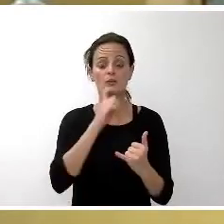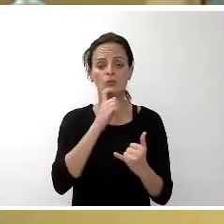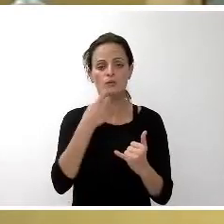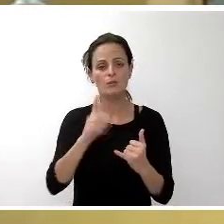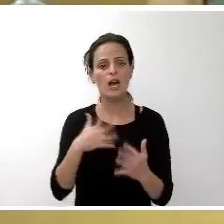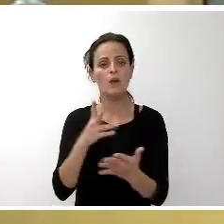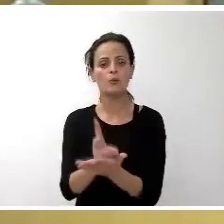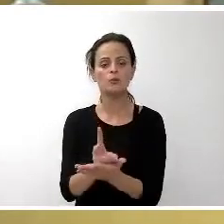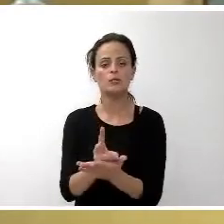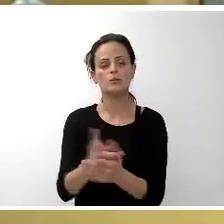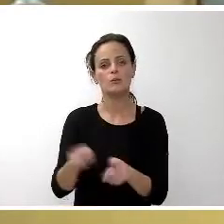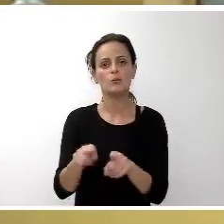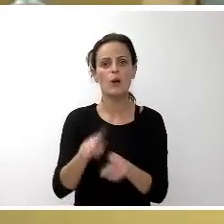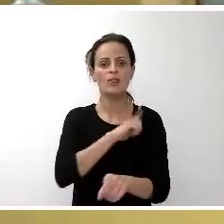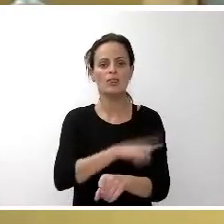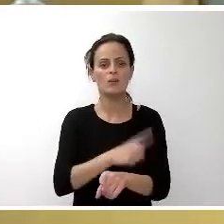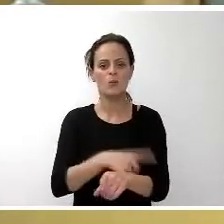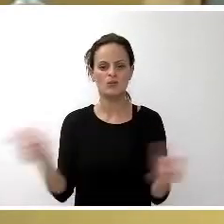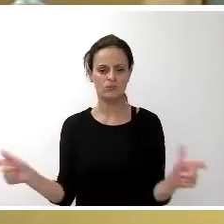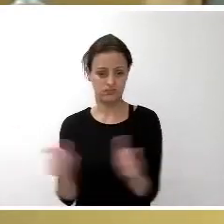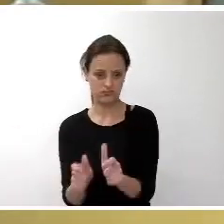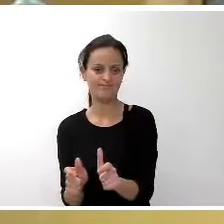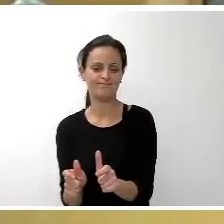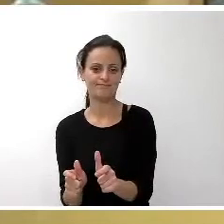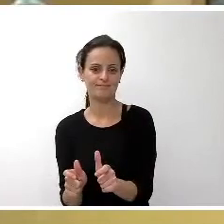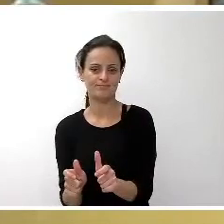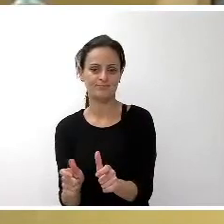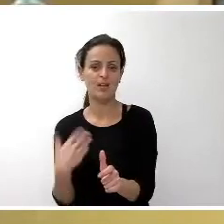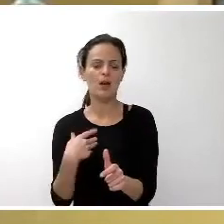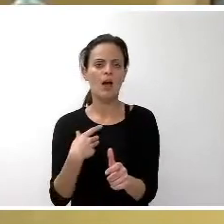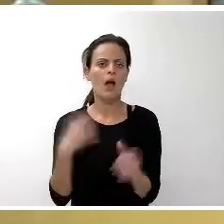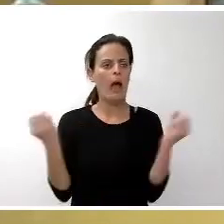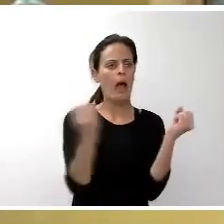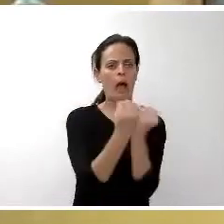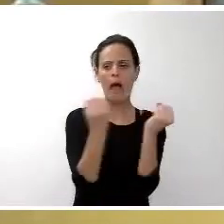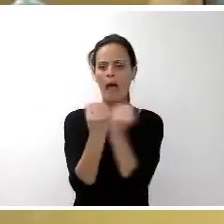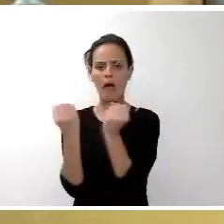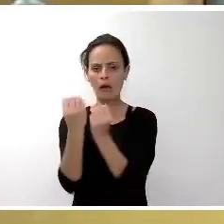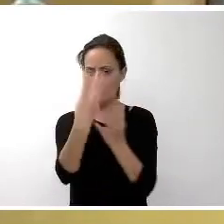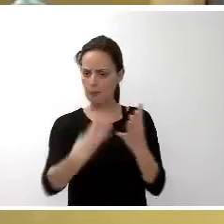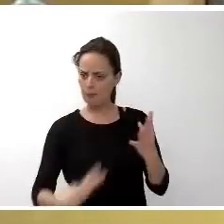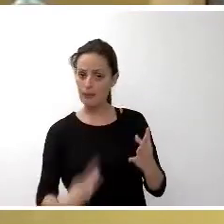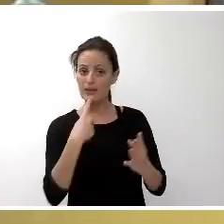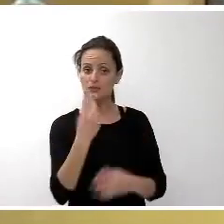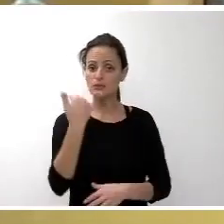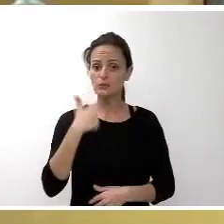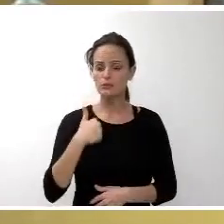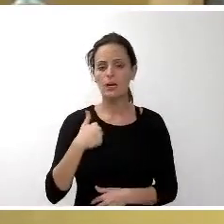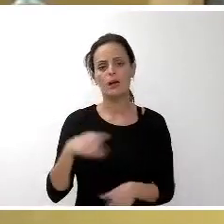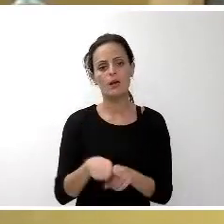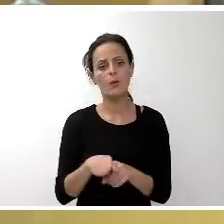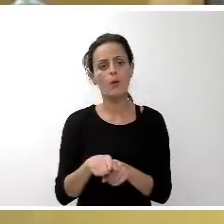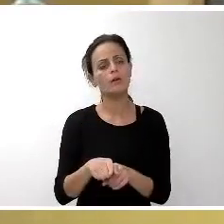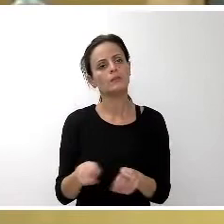con los deportes minoritarios. Con todas estas acciones se procurarían las mismas